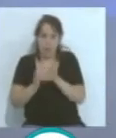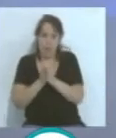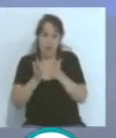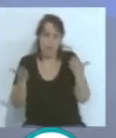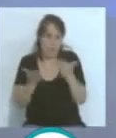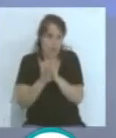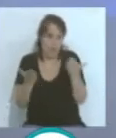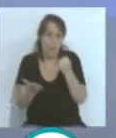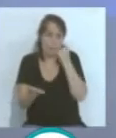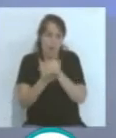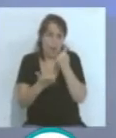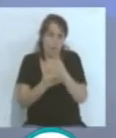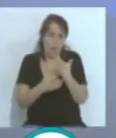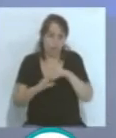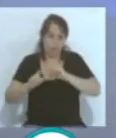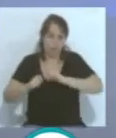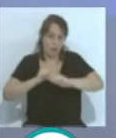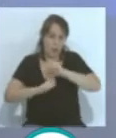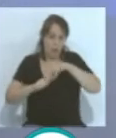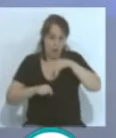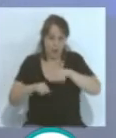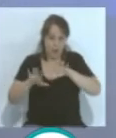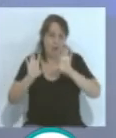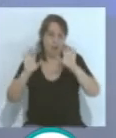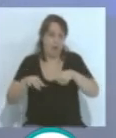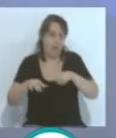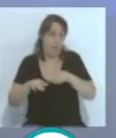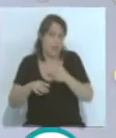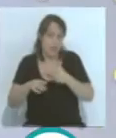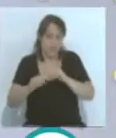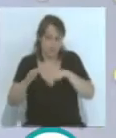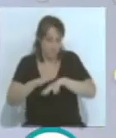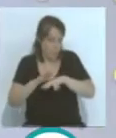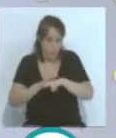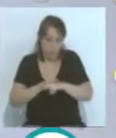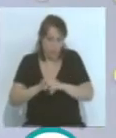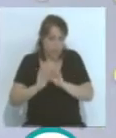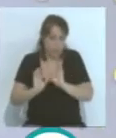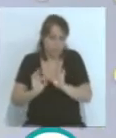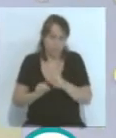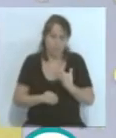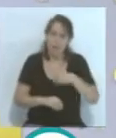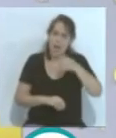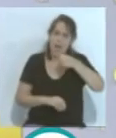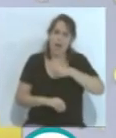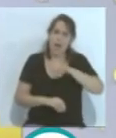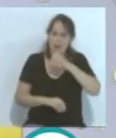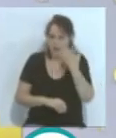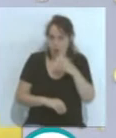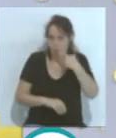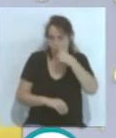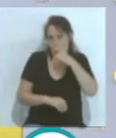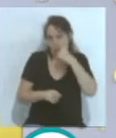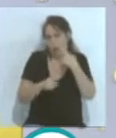Cádiz Club de Fútbol, ¿eh? A Carlos siempre recuerda cosas más antiguas y tal y